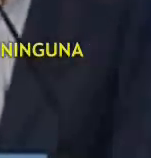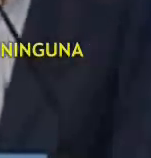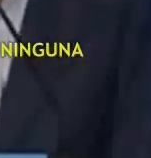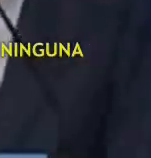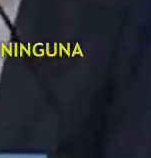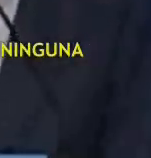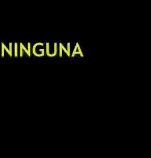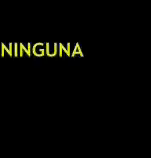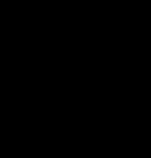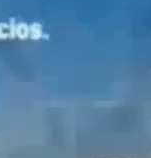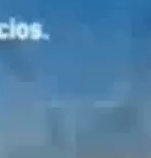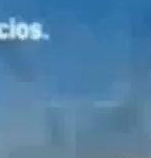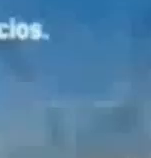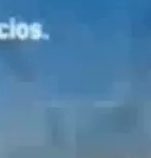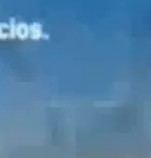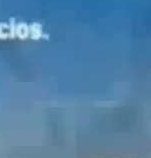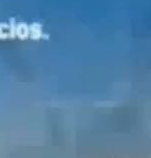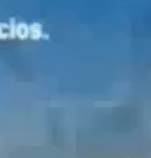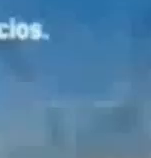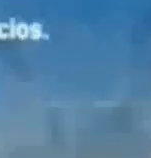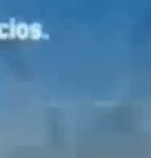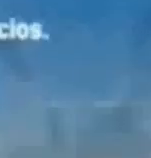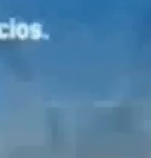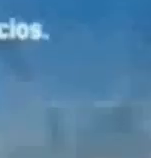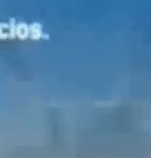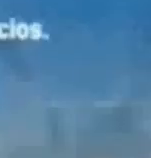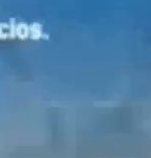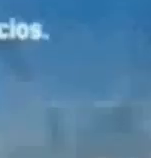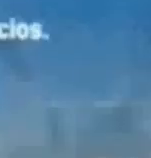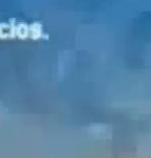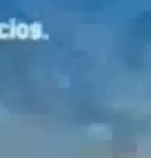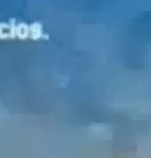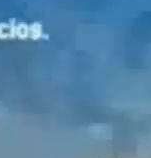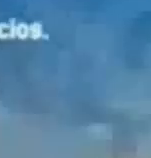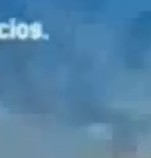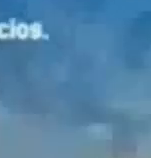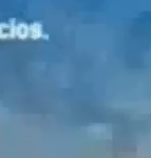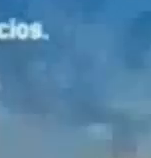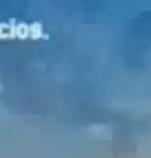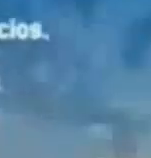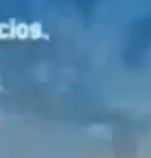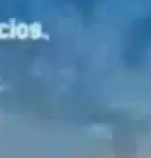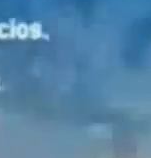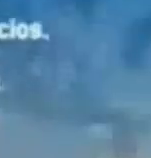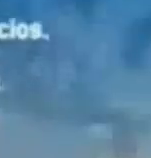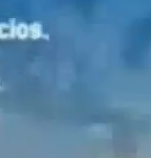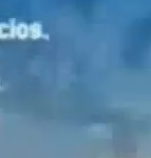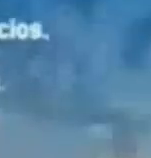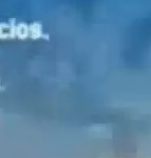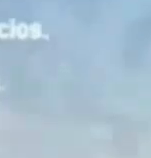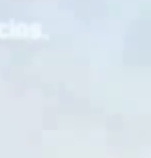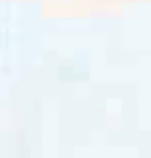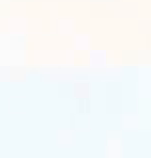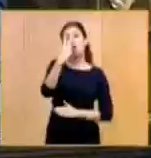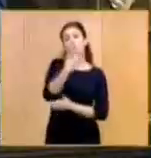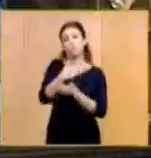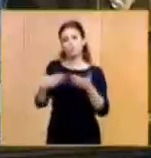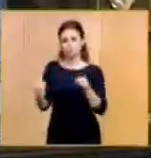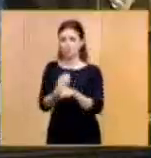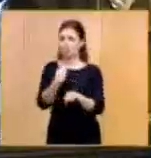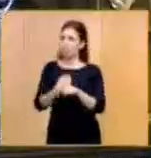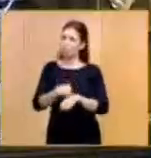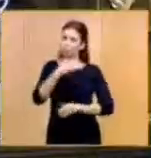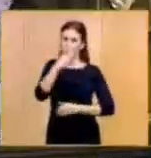final del 2011. Además, como meta, su objetivo es crear más de 2 millones de puestos de trabajo en la próxima legislatura.